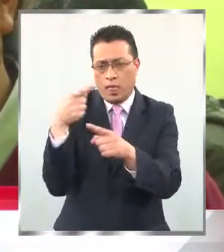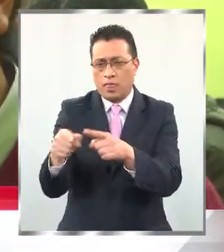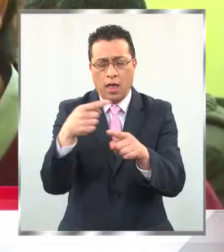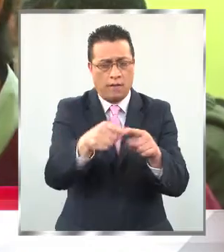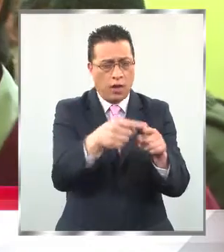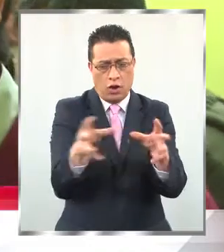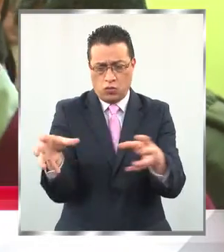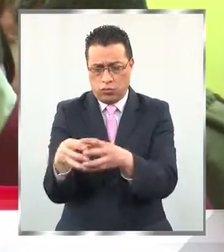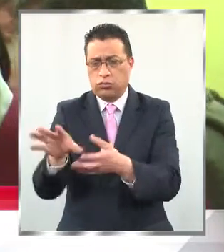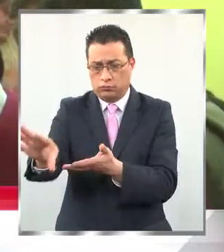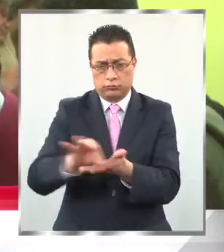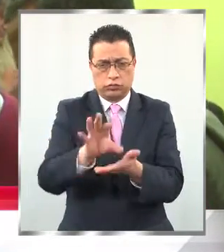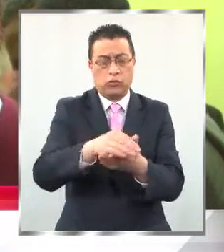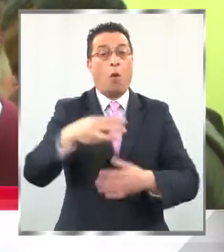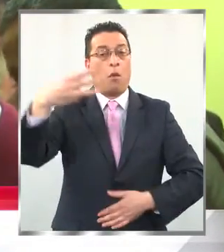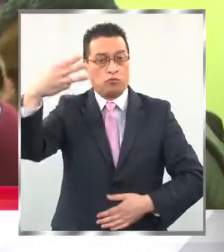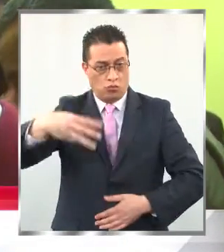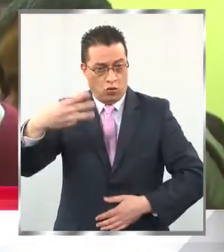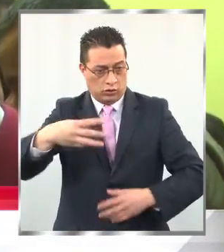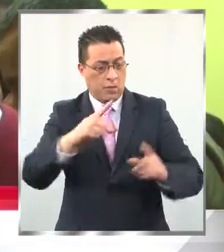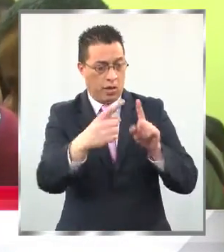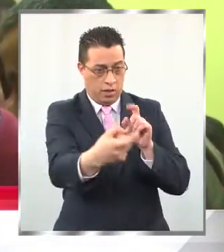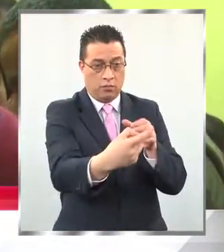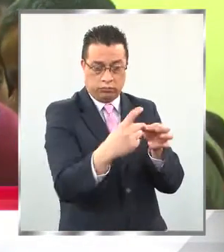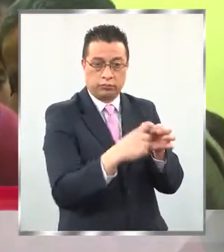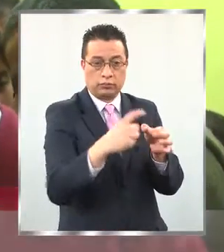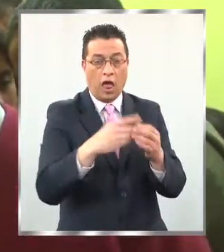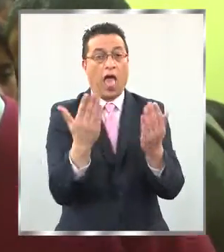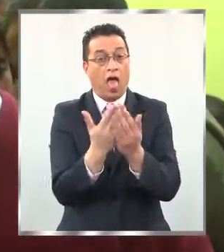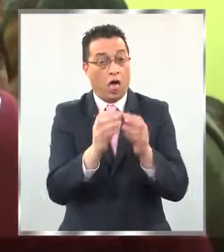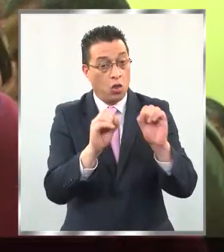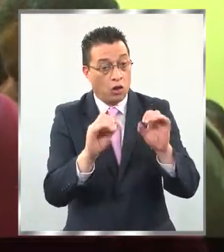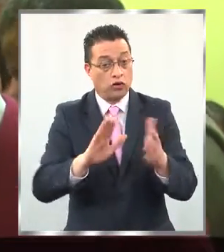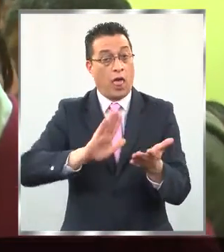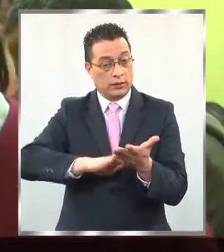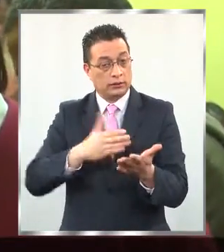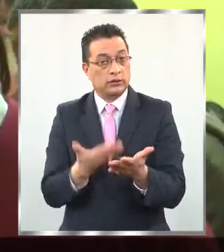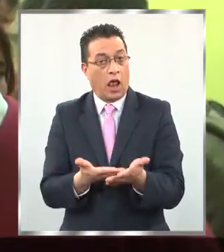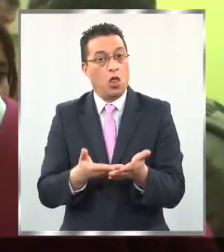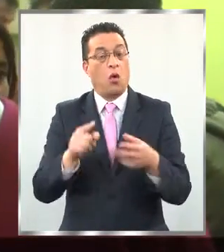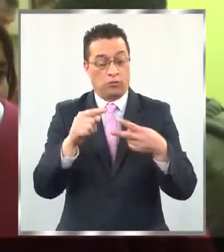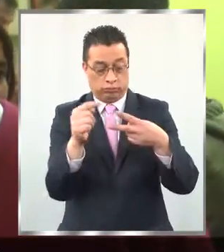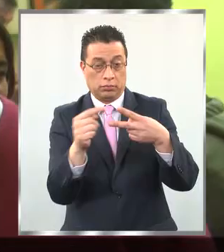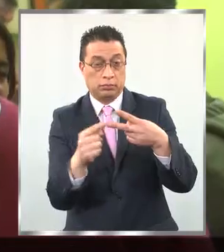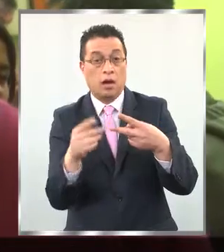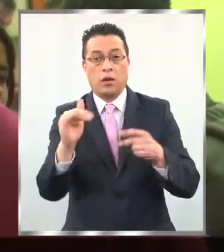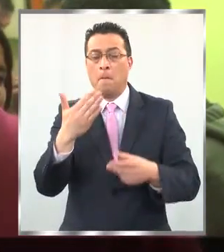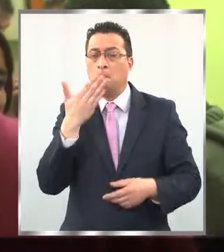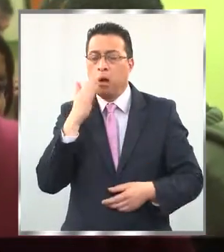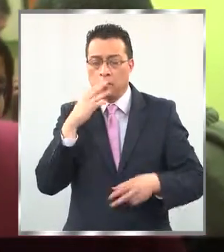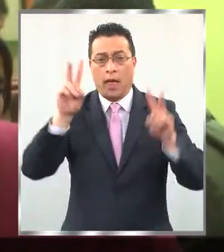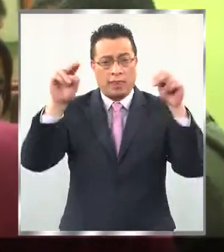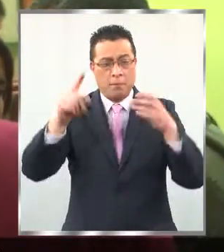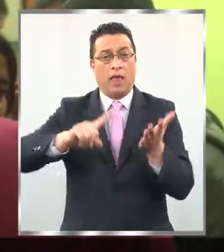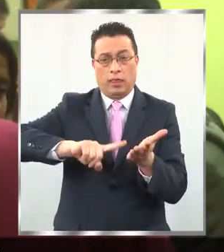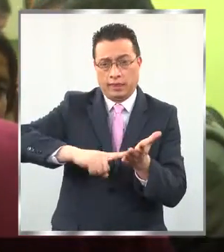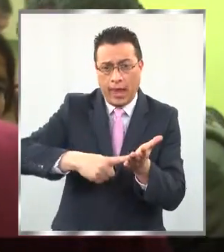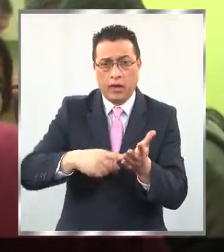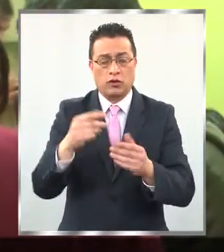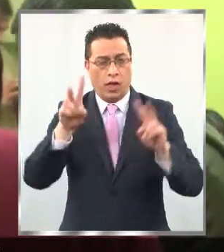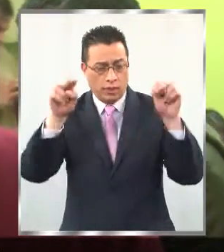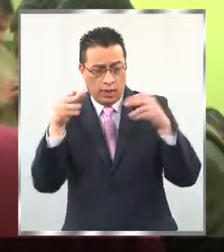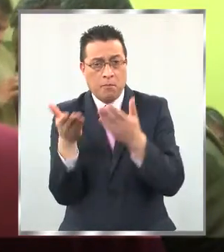organizaciones, tanto del mundo municipal, que dicen relación con la educación, con la salud, expertos en la materia,